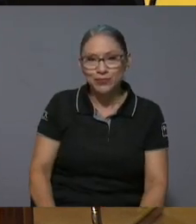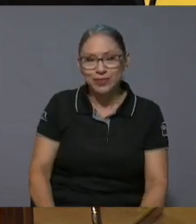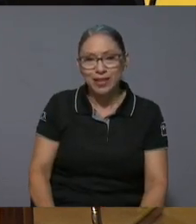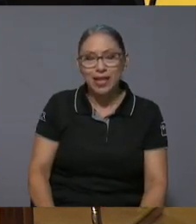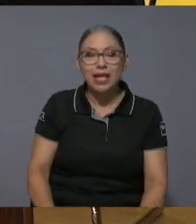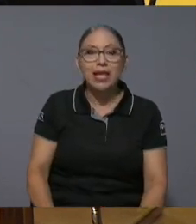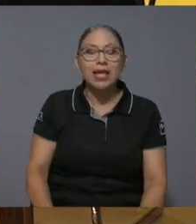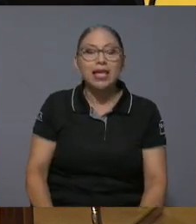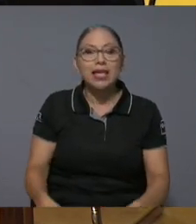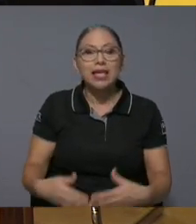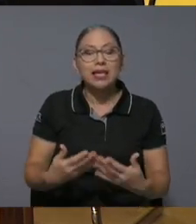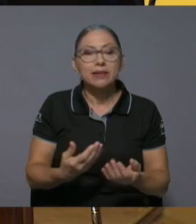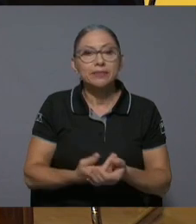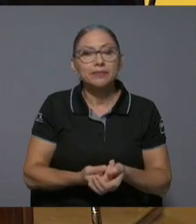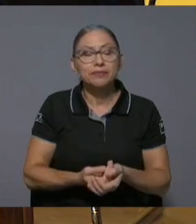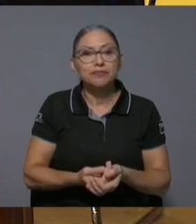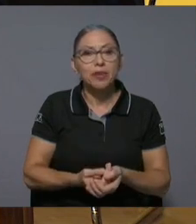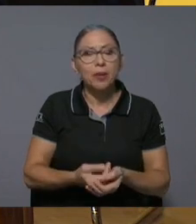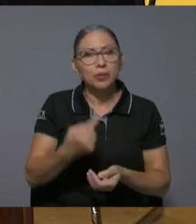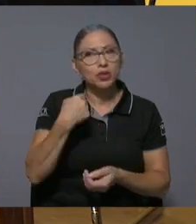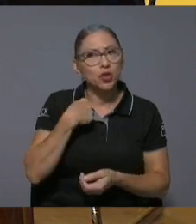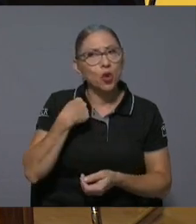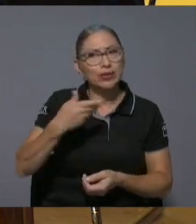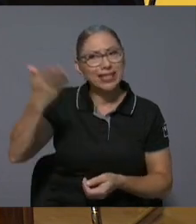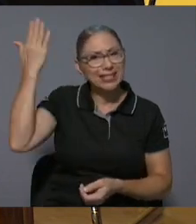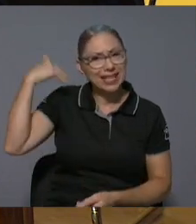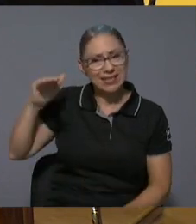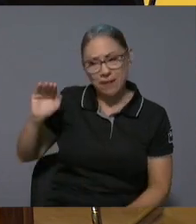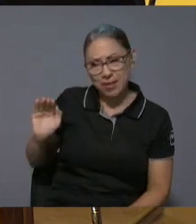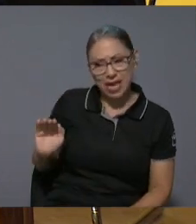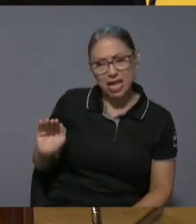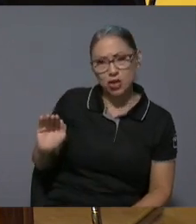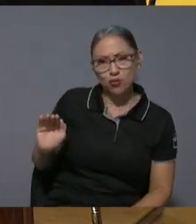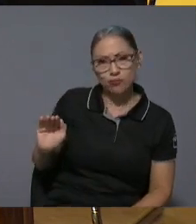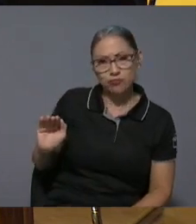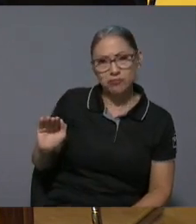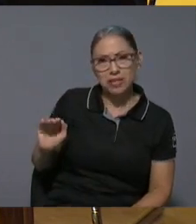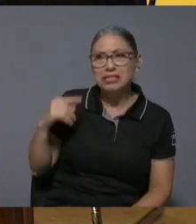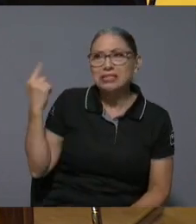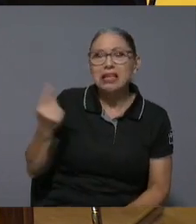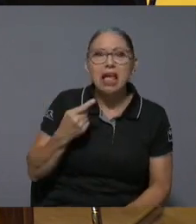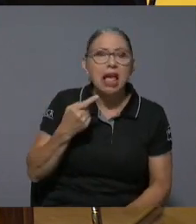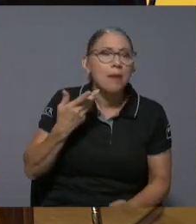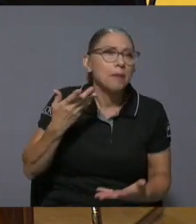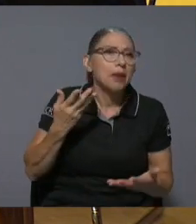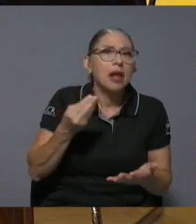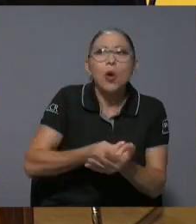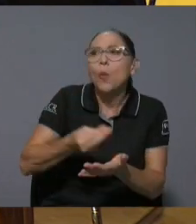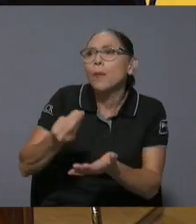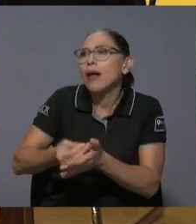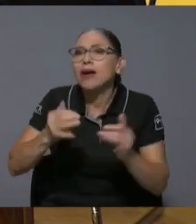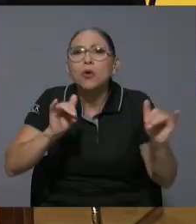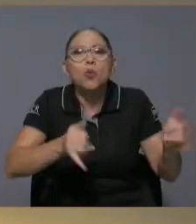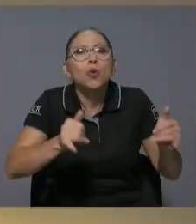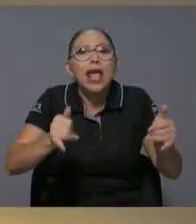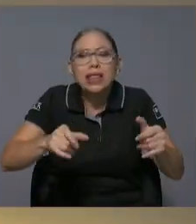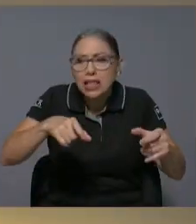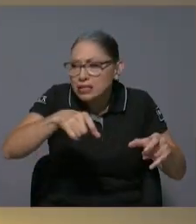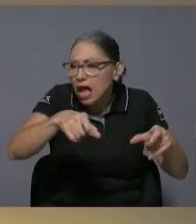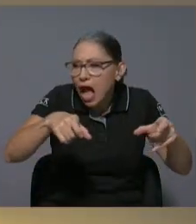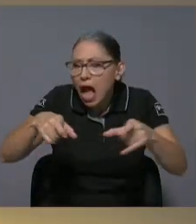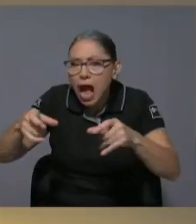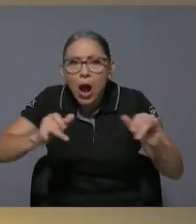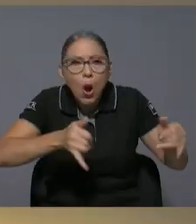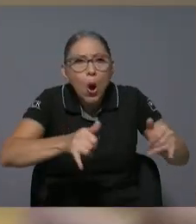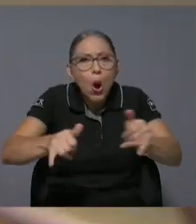y y desde que estaba pequeño bueno le compraban aquellos juguetes de las ciudades y pasaba a entonces yo decía